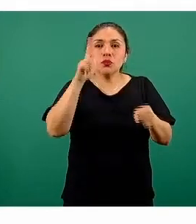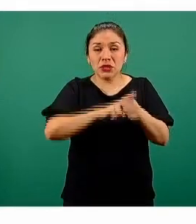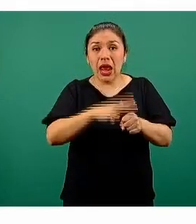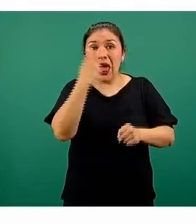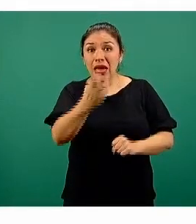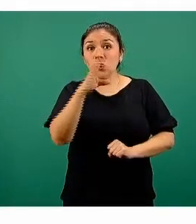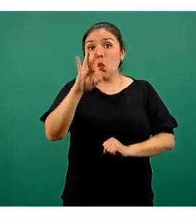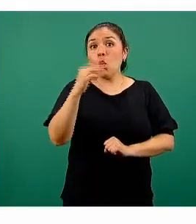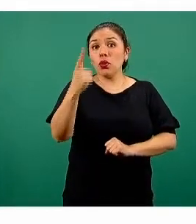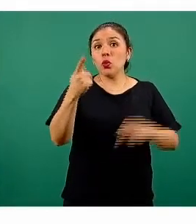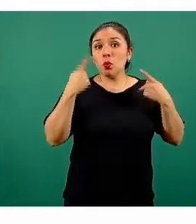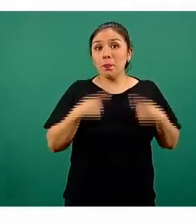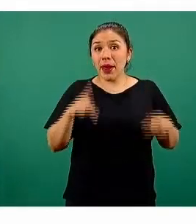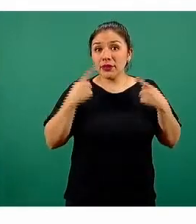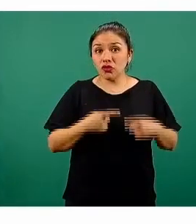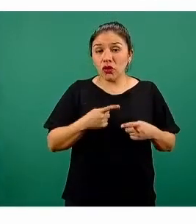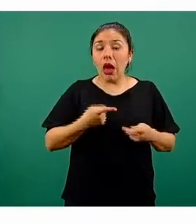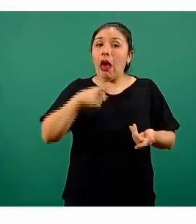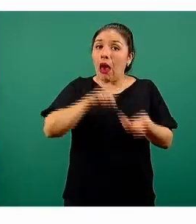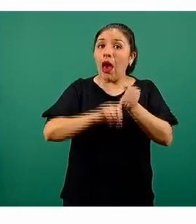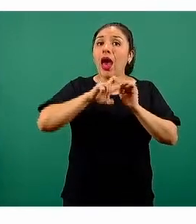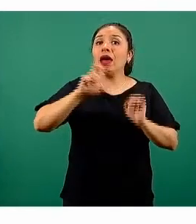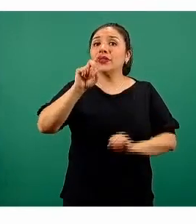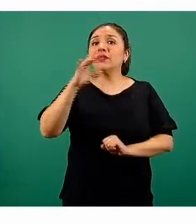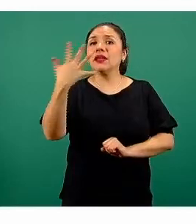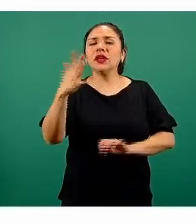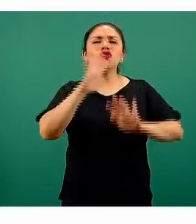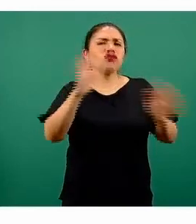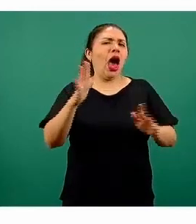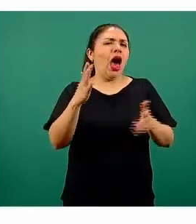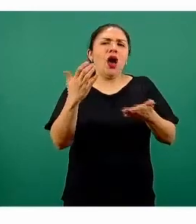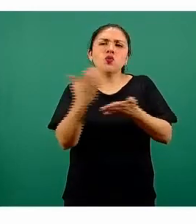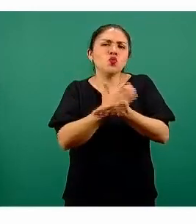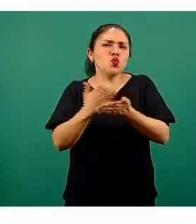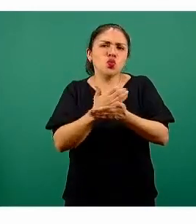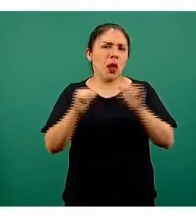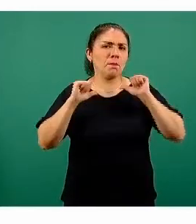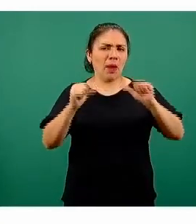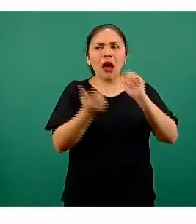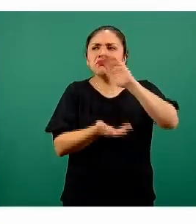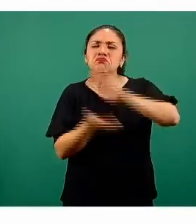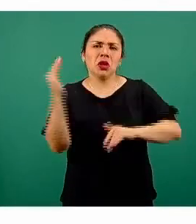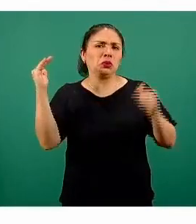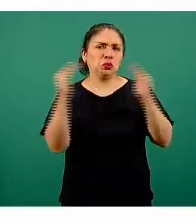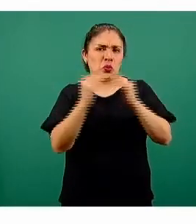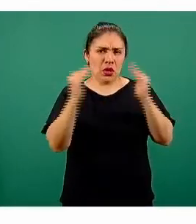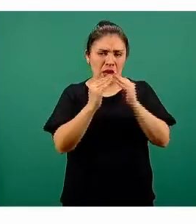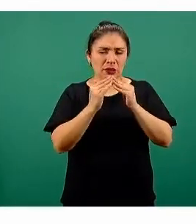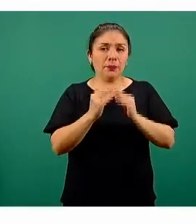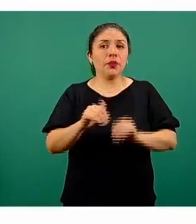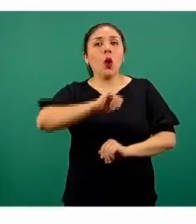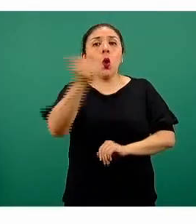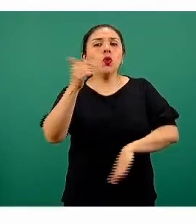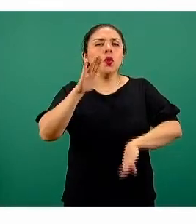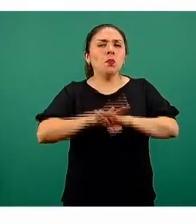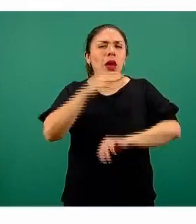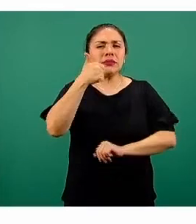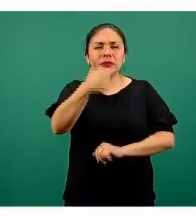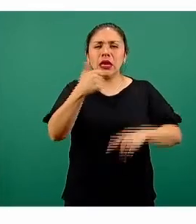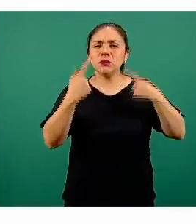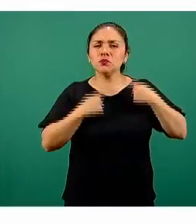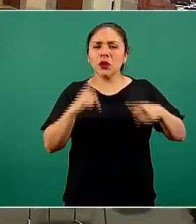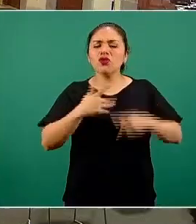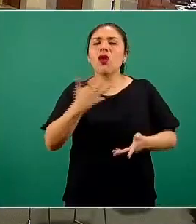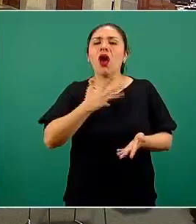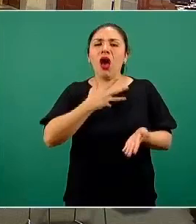41 personas, 35 ya fueron egresadas y otras 6 están